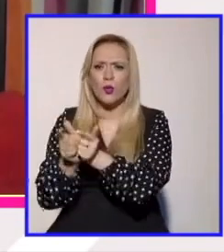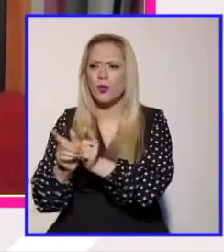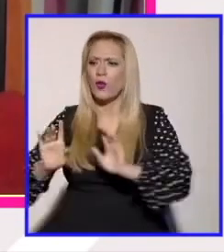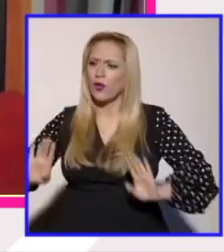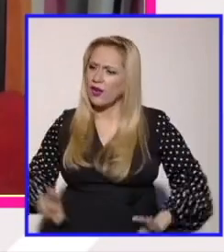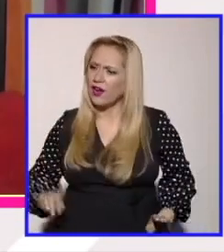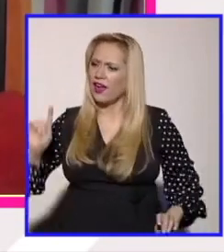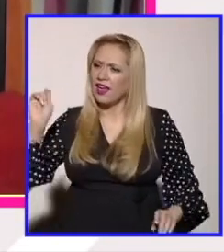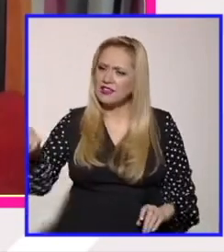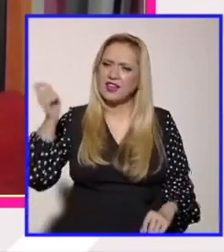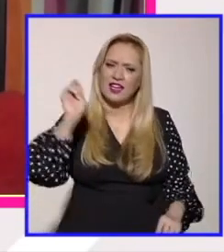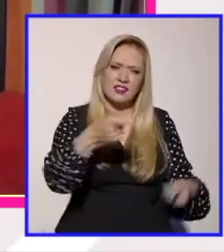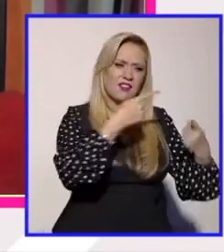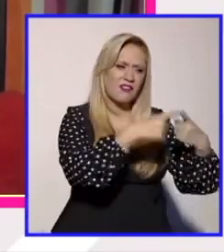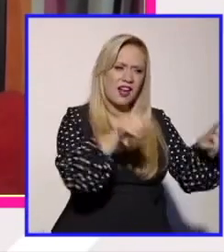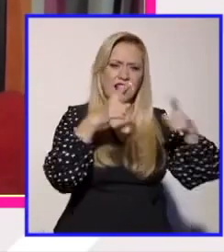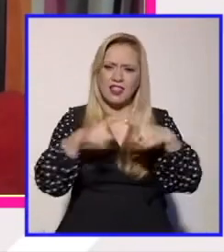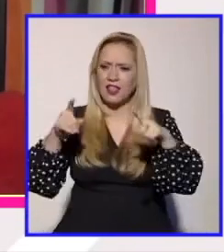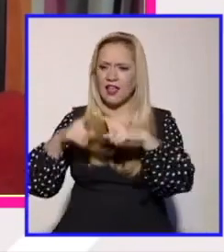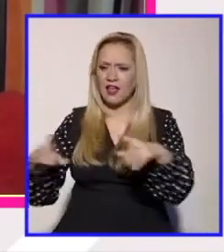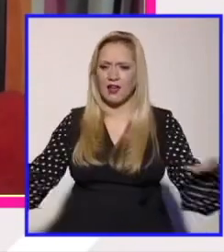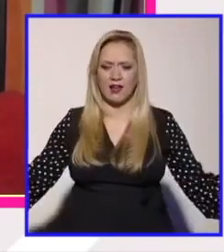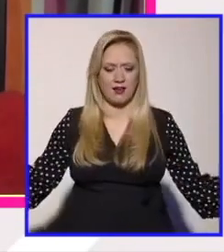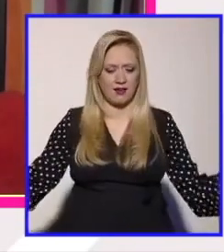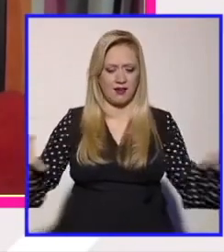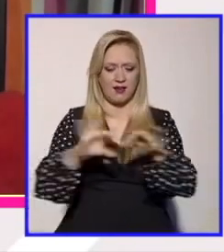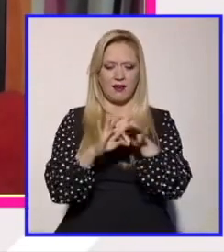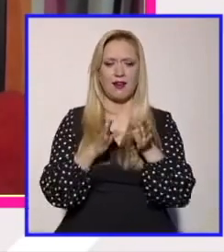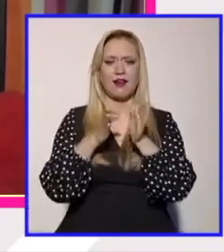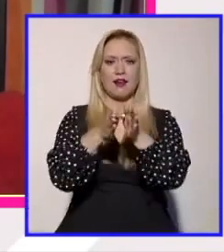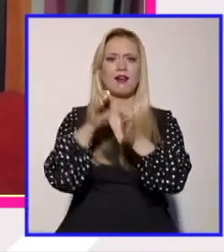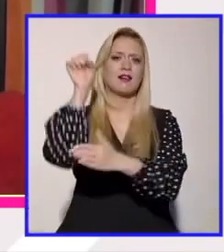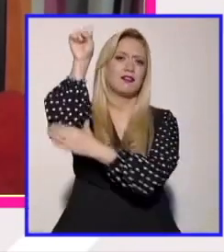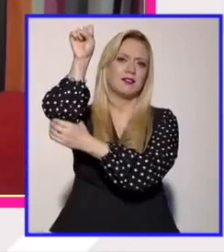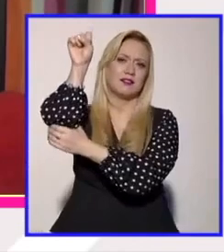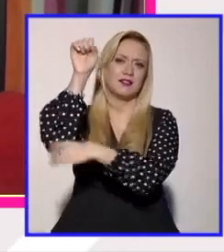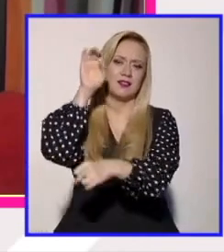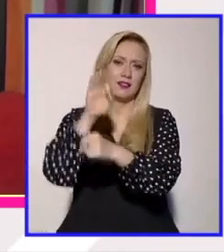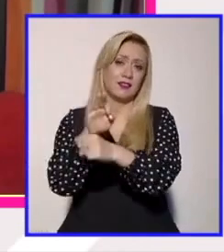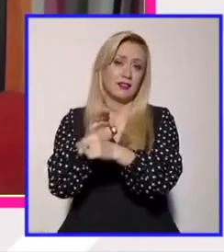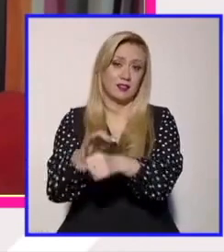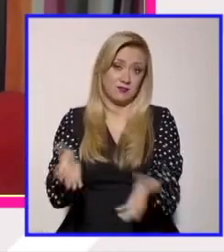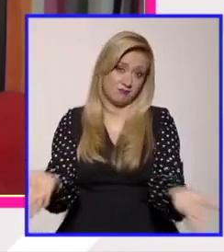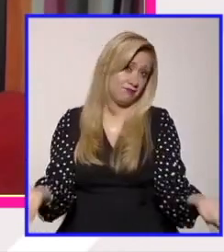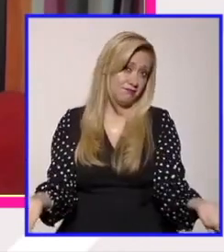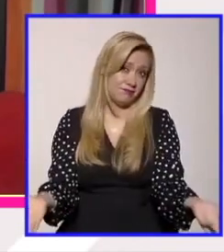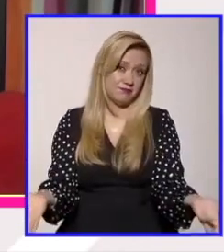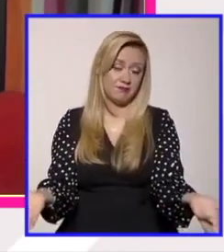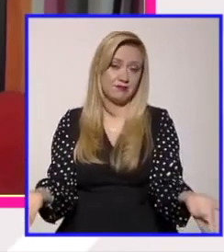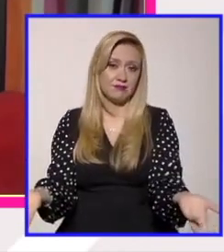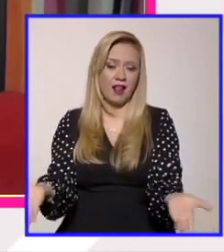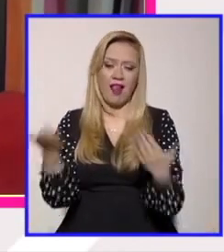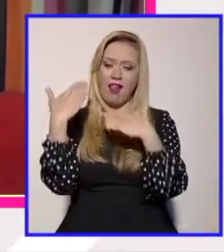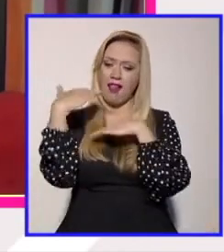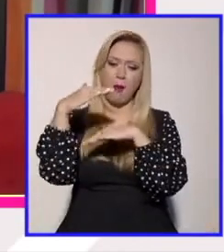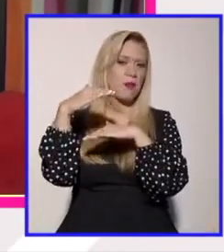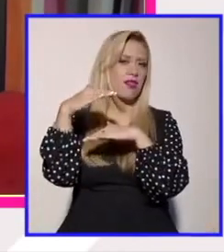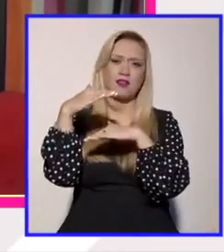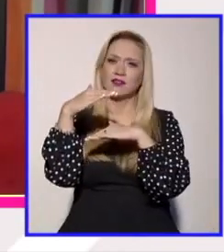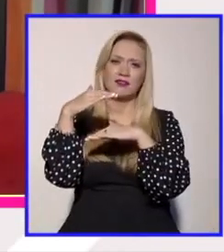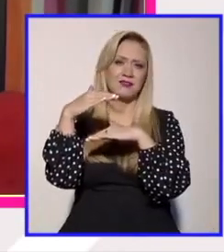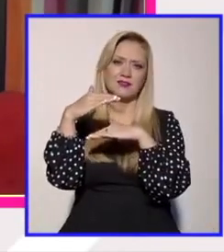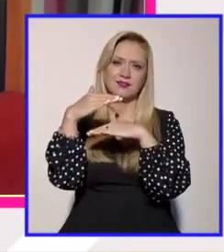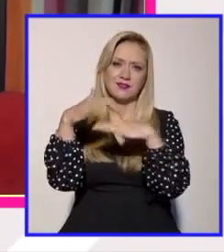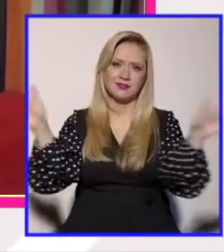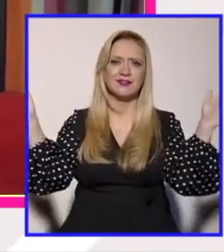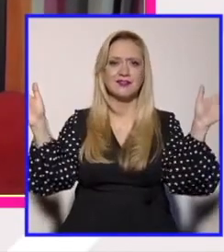y con lo que nos hace quienes somos como debería de ser dejando límites solamente en que no